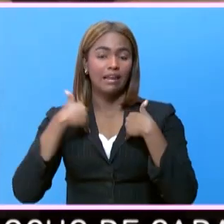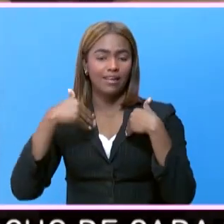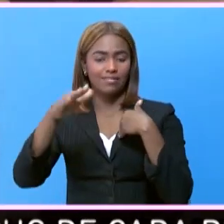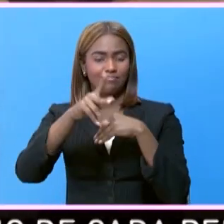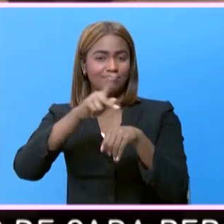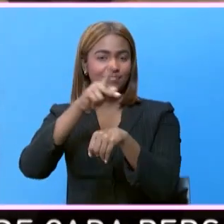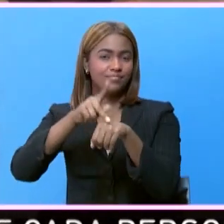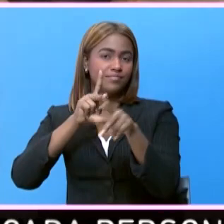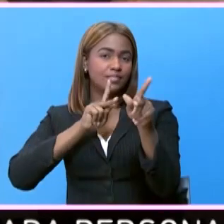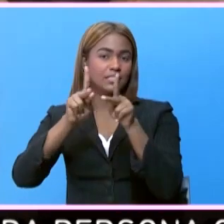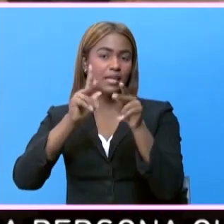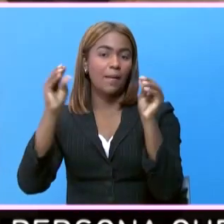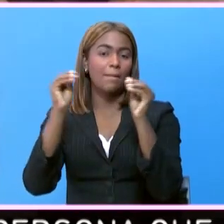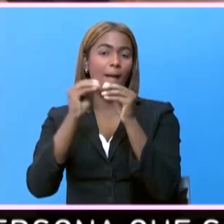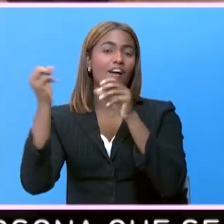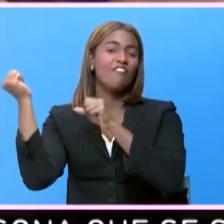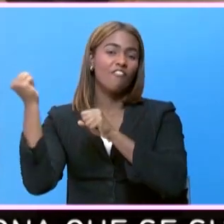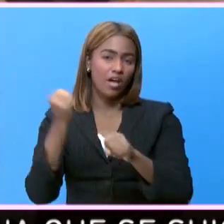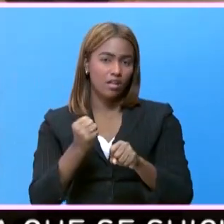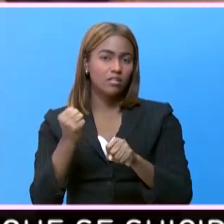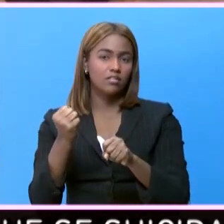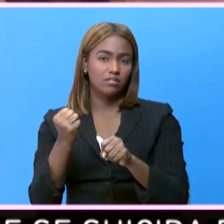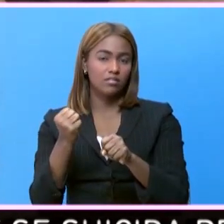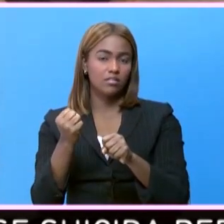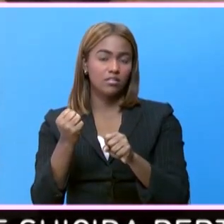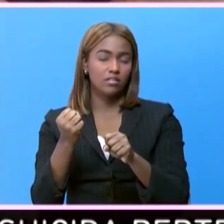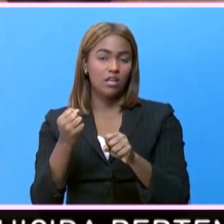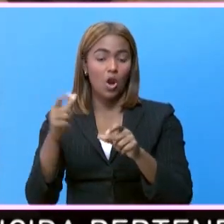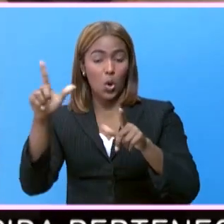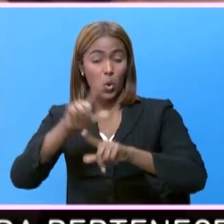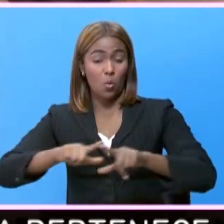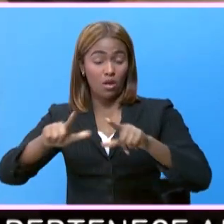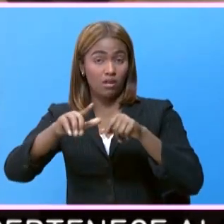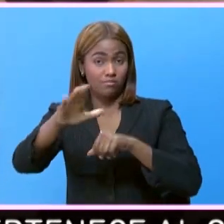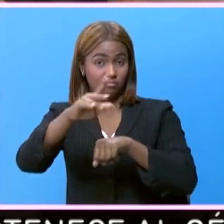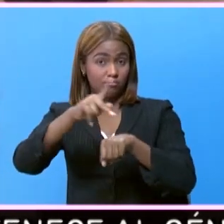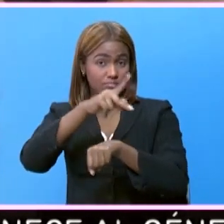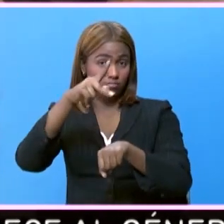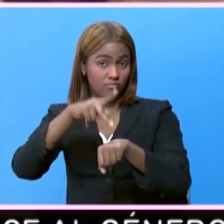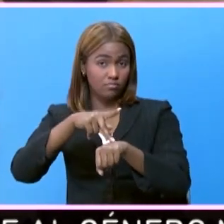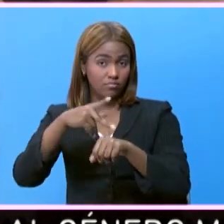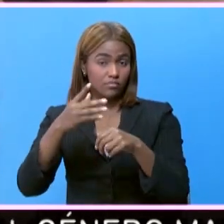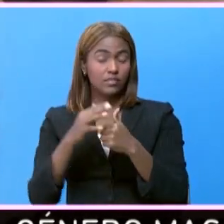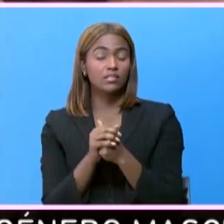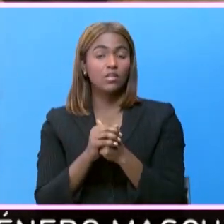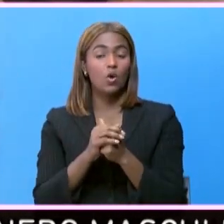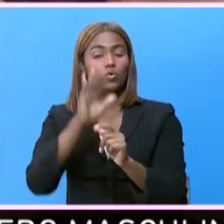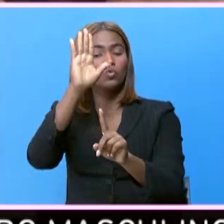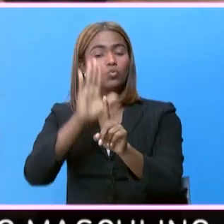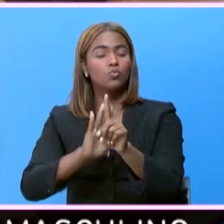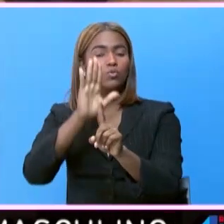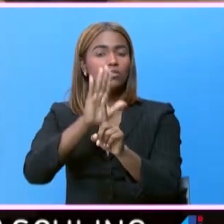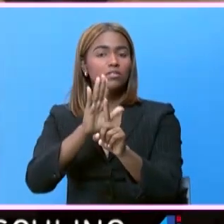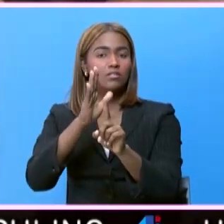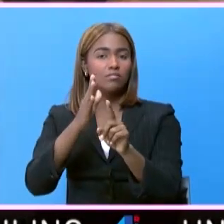Plata más fuerte, un destino mucho más